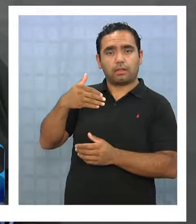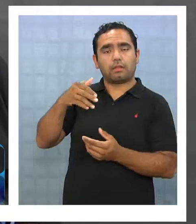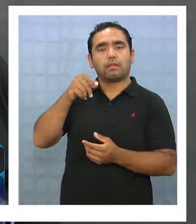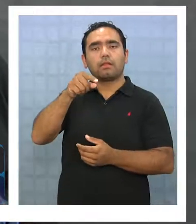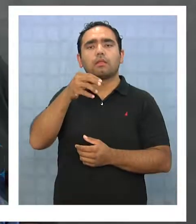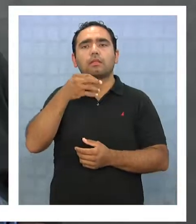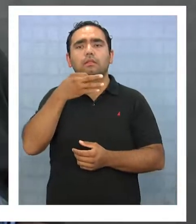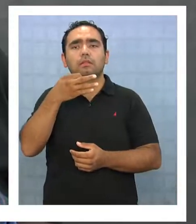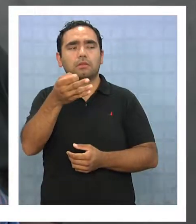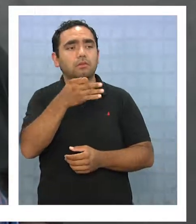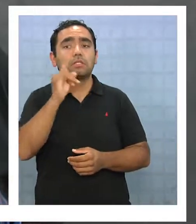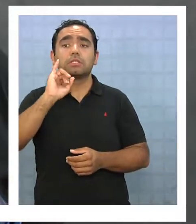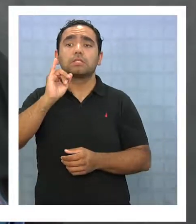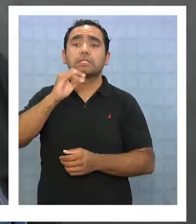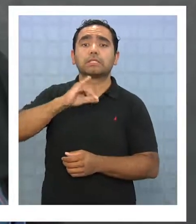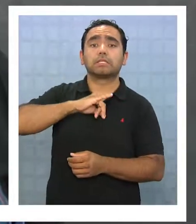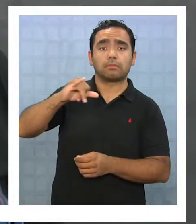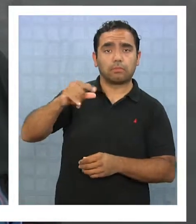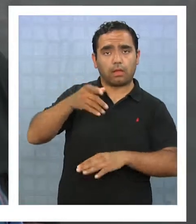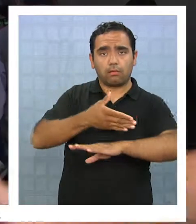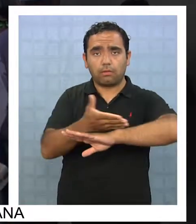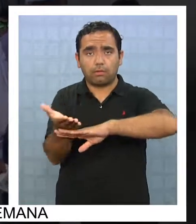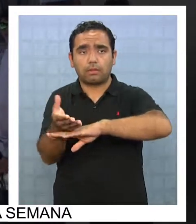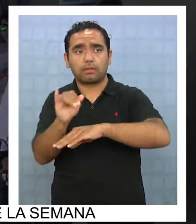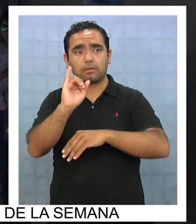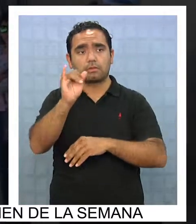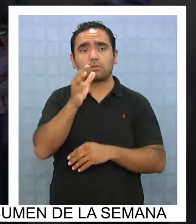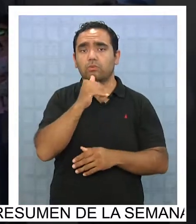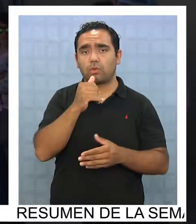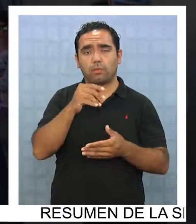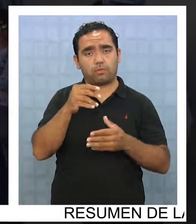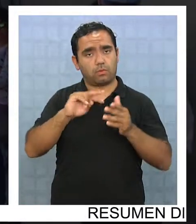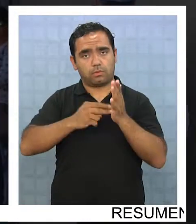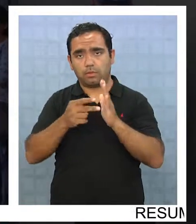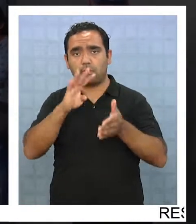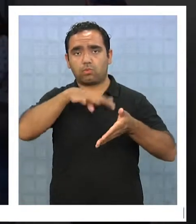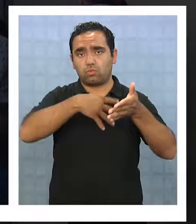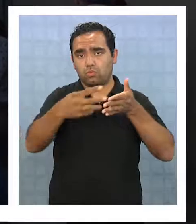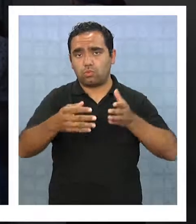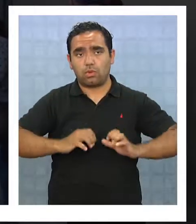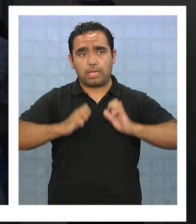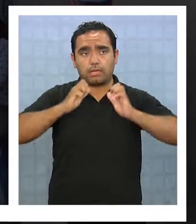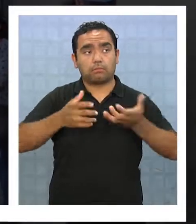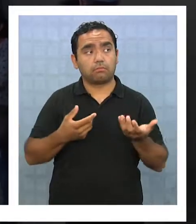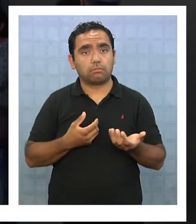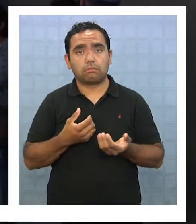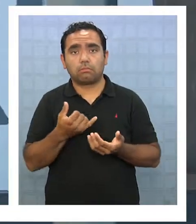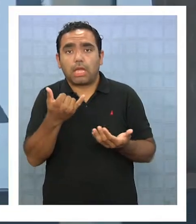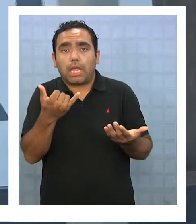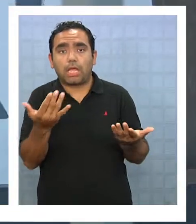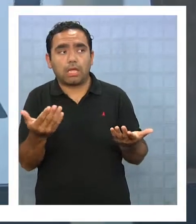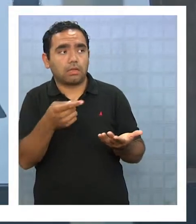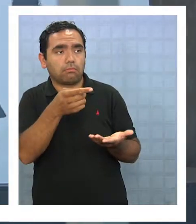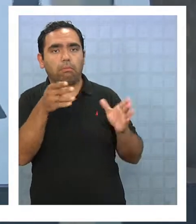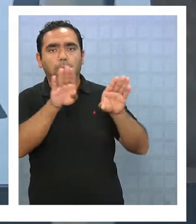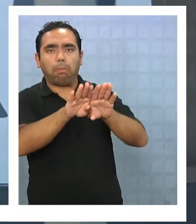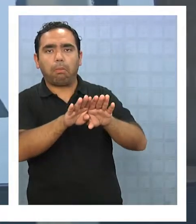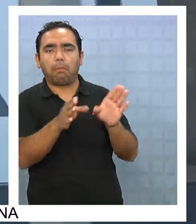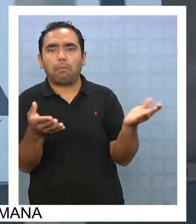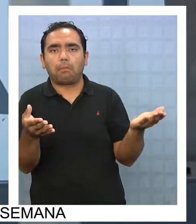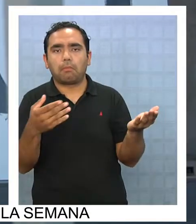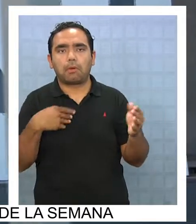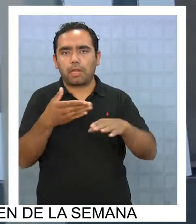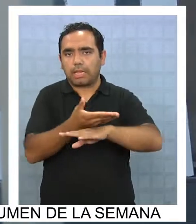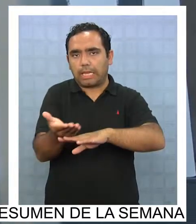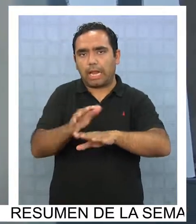salió en la tele, quieren atender, ¿cómo se llama? Turno ético. Y ahí están todos cerrados. No quieren